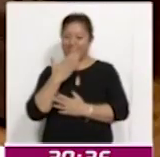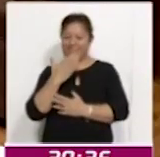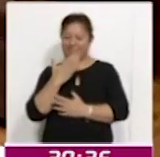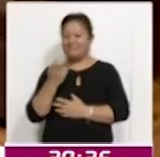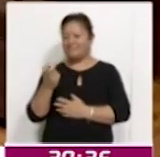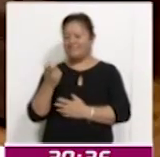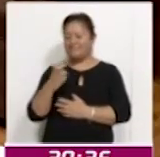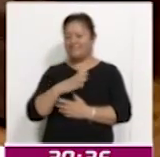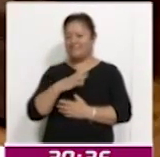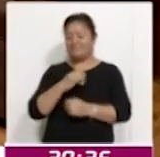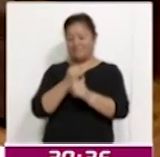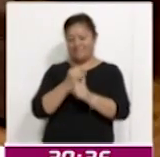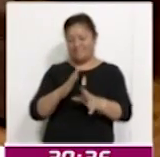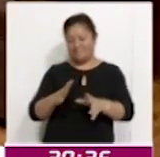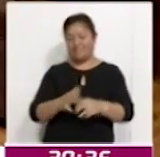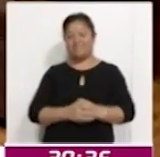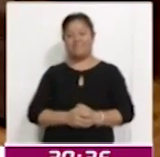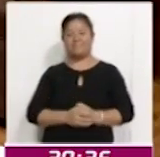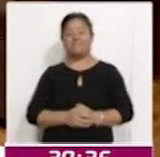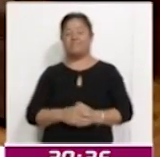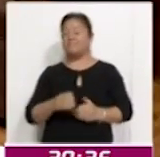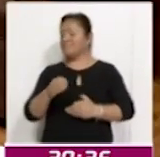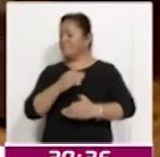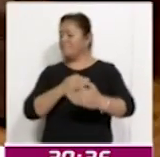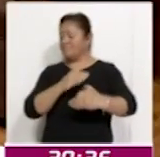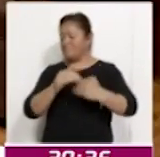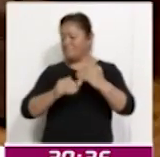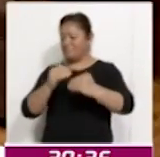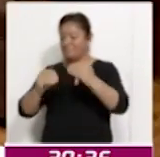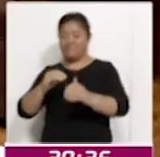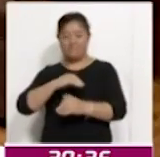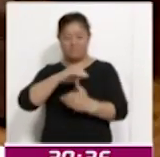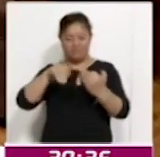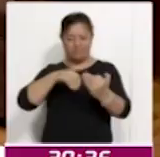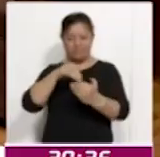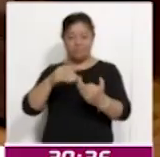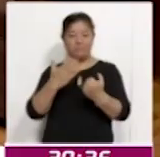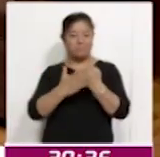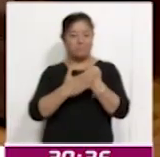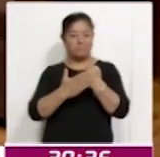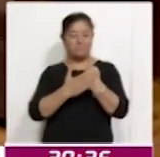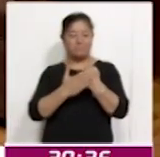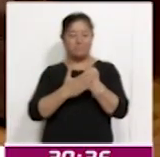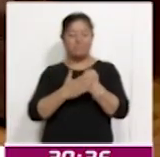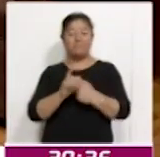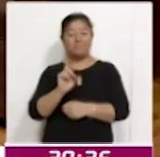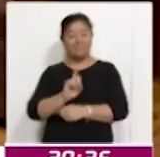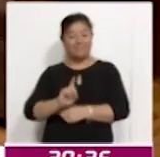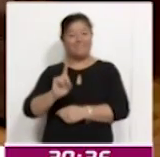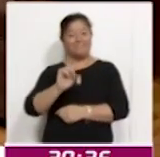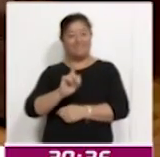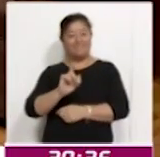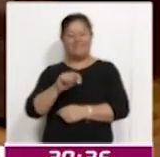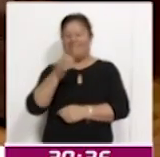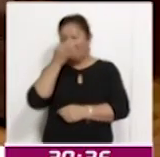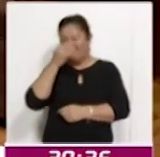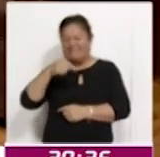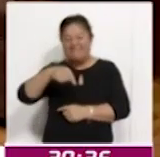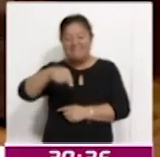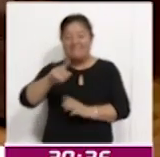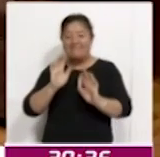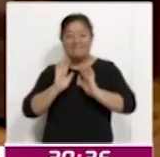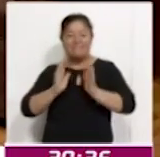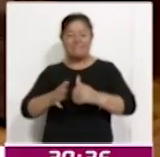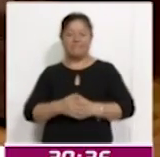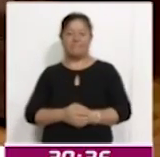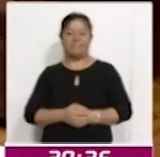tiene toda esta información de cómo se llevará a cabo este proceso electoral el próximo domingo en estas demarcaciones a raíz del